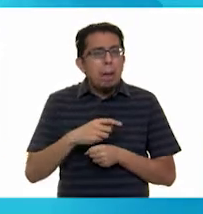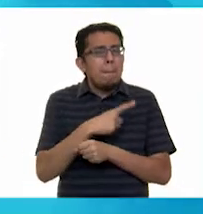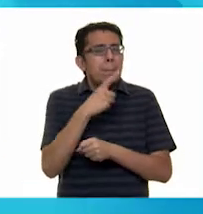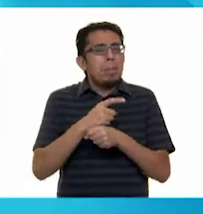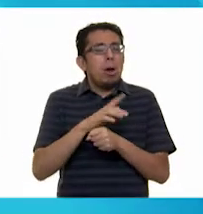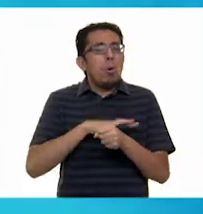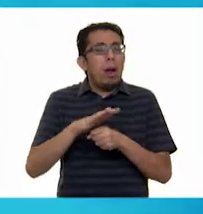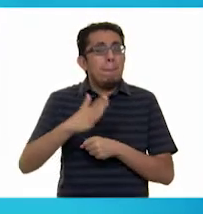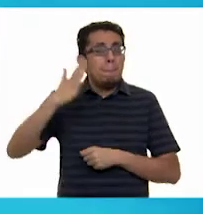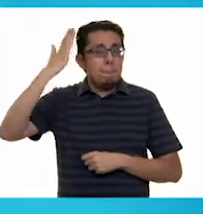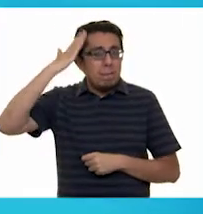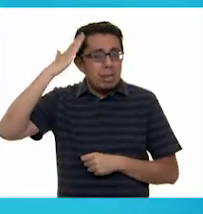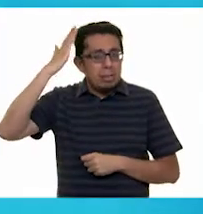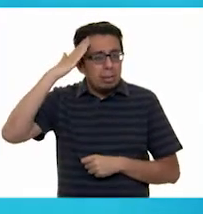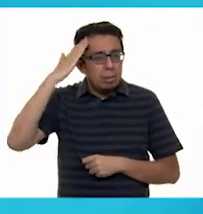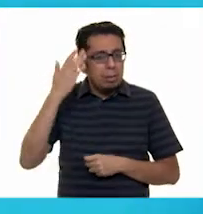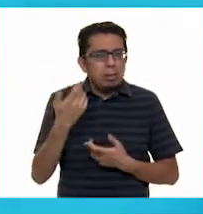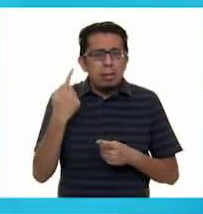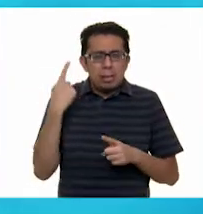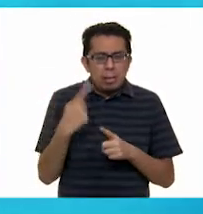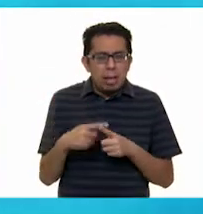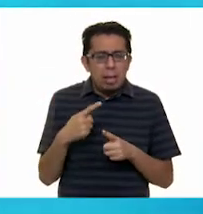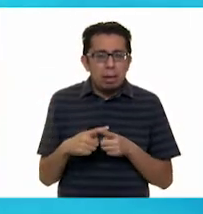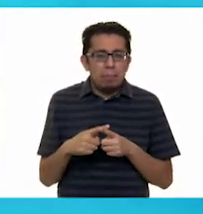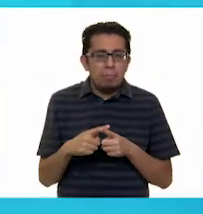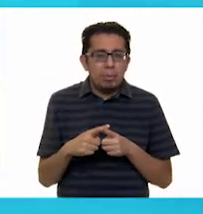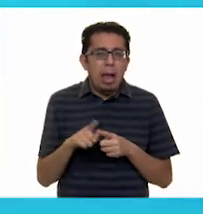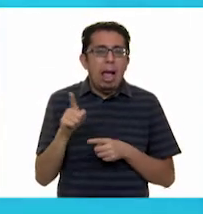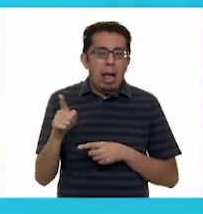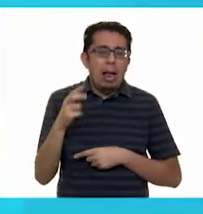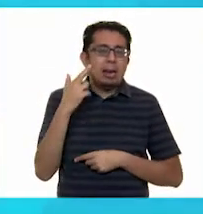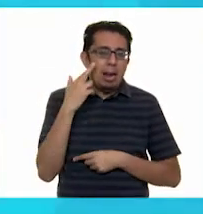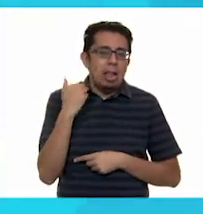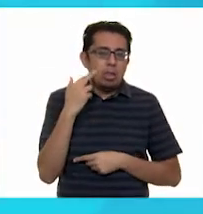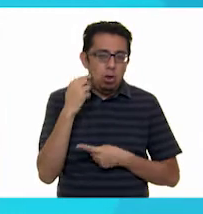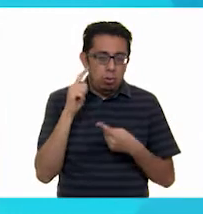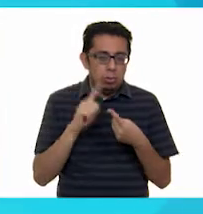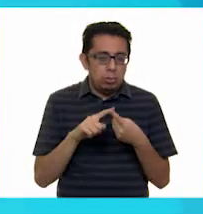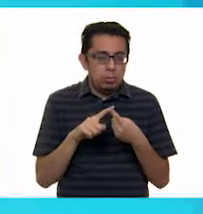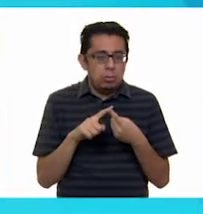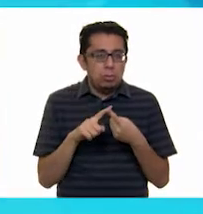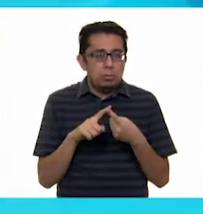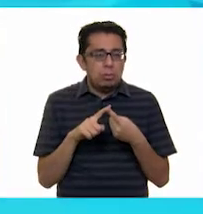el, acuérdate, el ratón. Ajá.